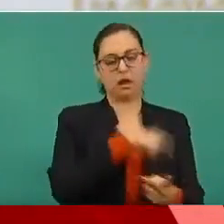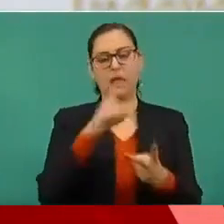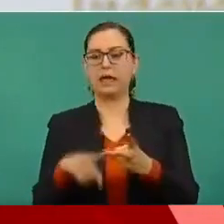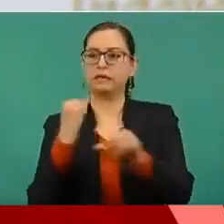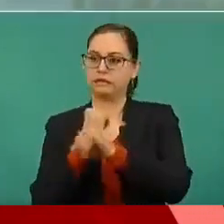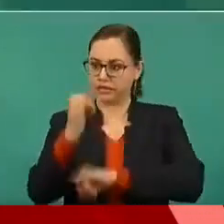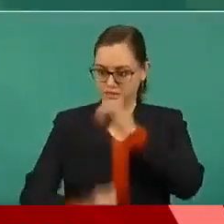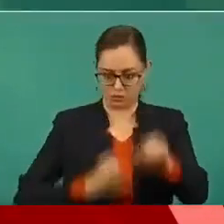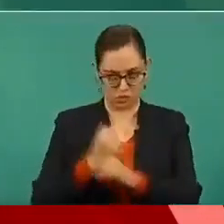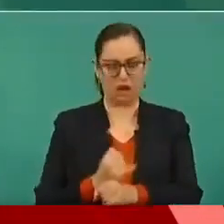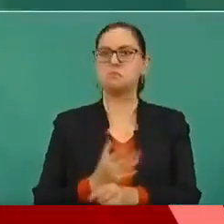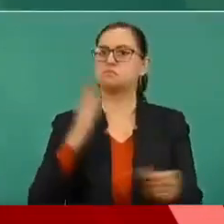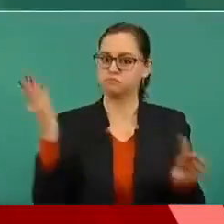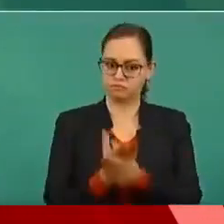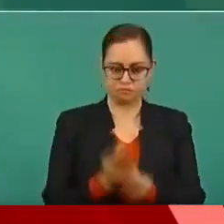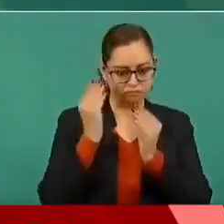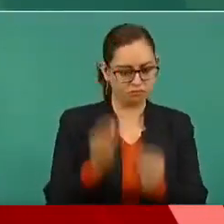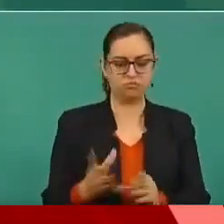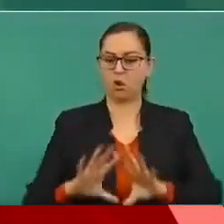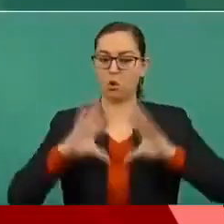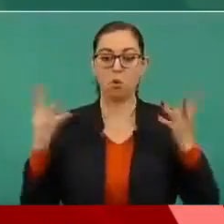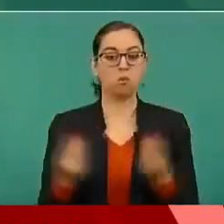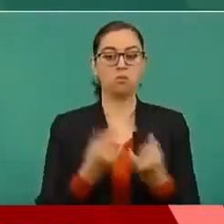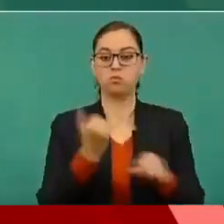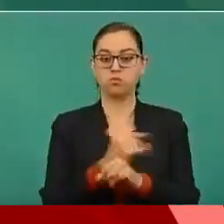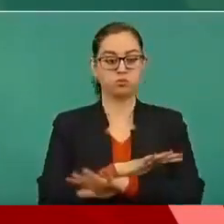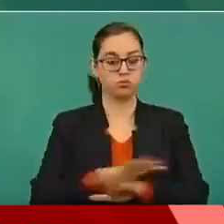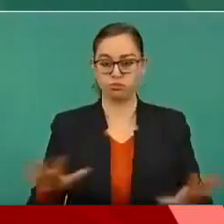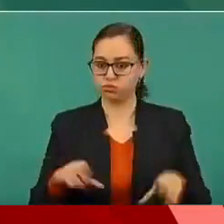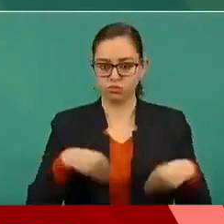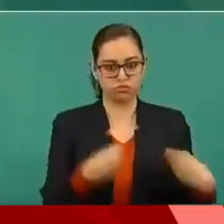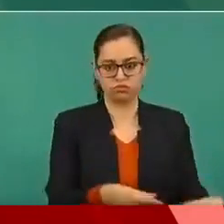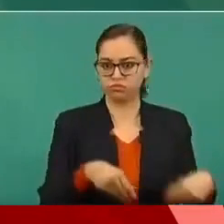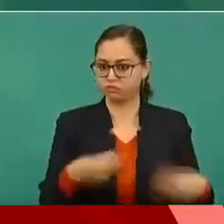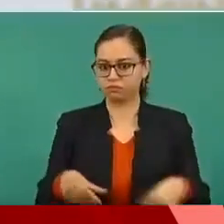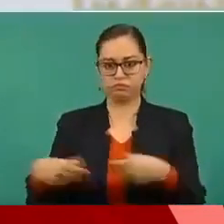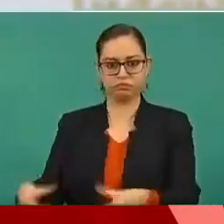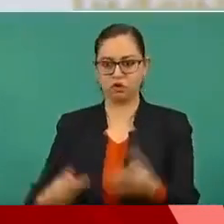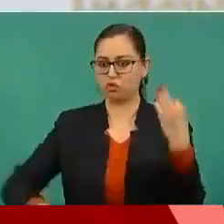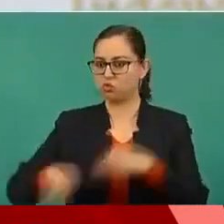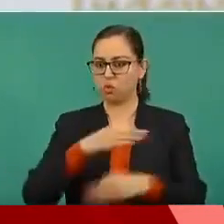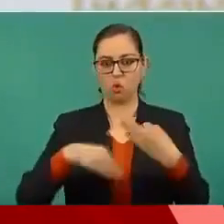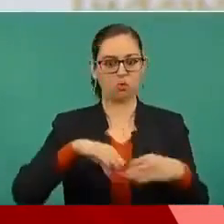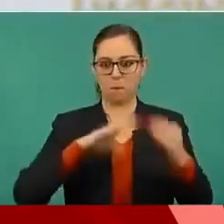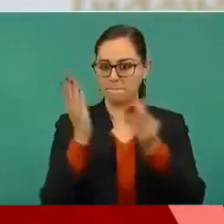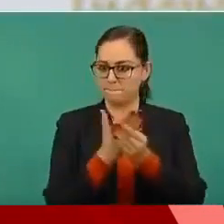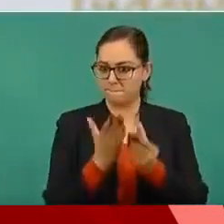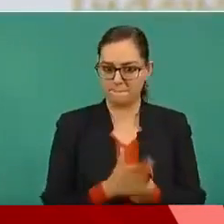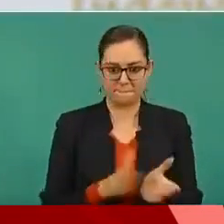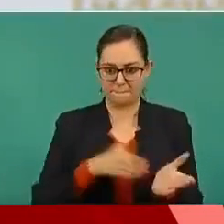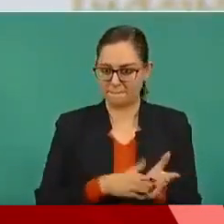internacionales y se les ha entregado toda la información y están revisando archivos y